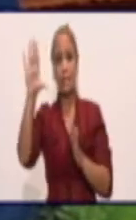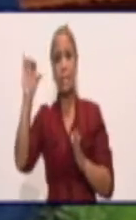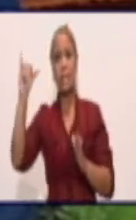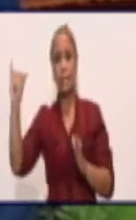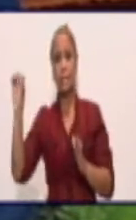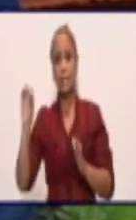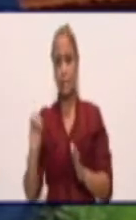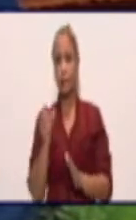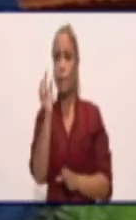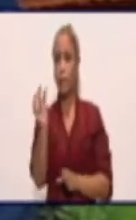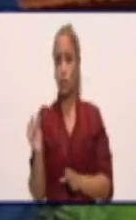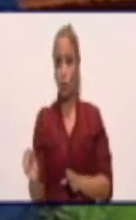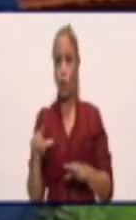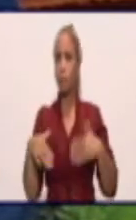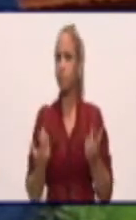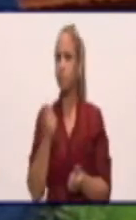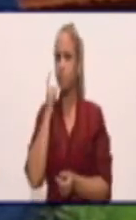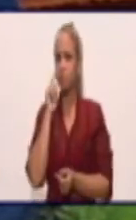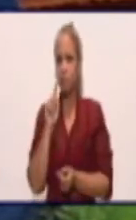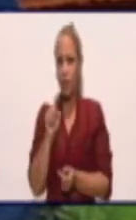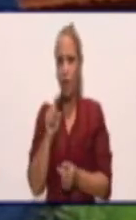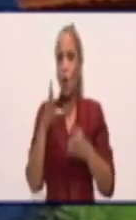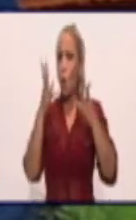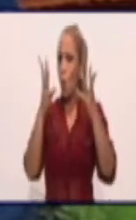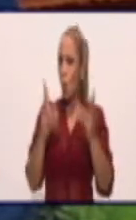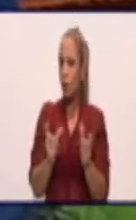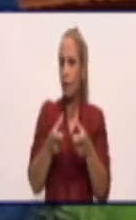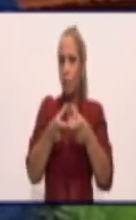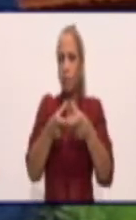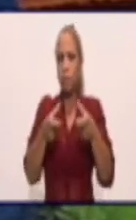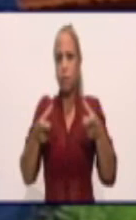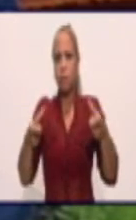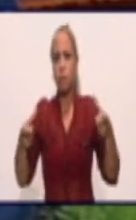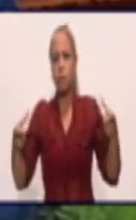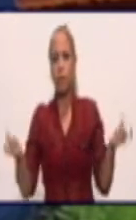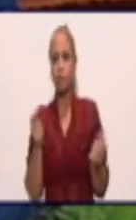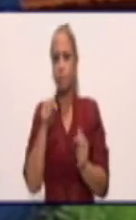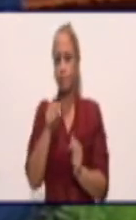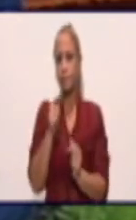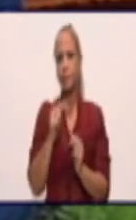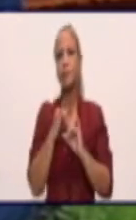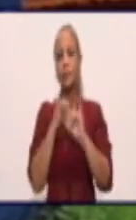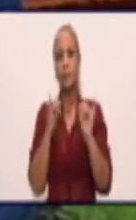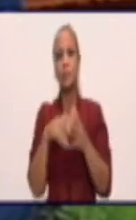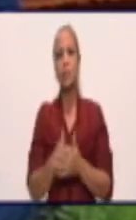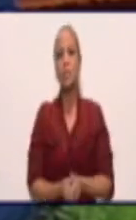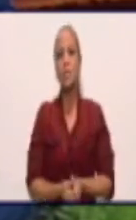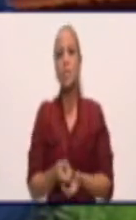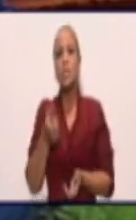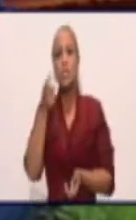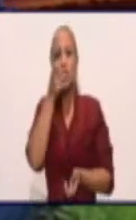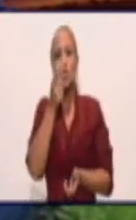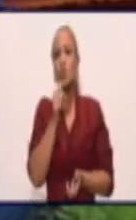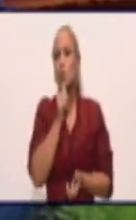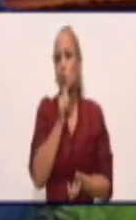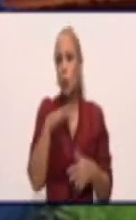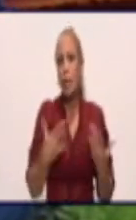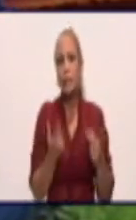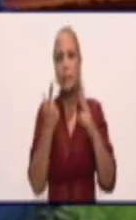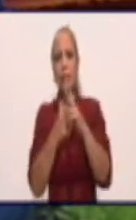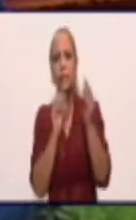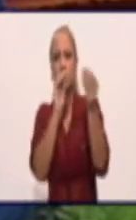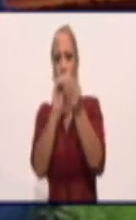Fíjense cuánto ha ido incrementándose este dato. Sospechosos y contactos.